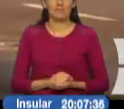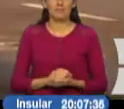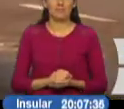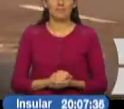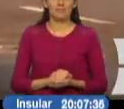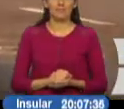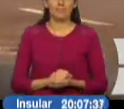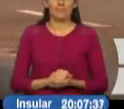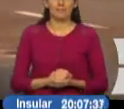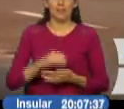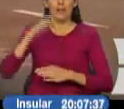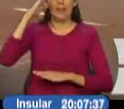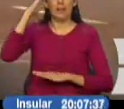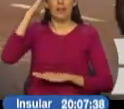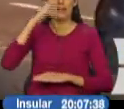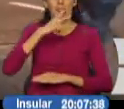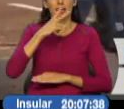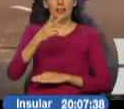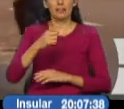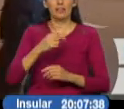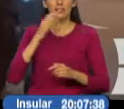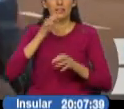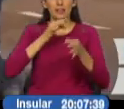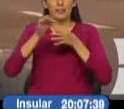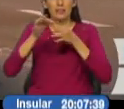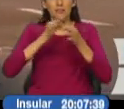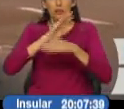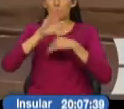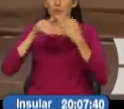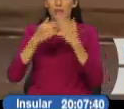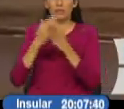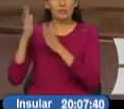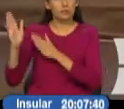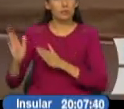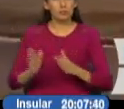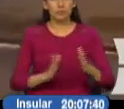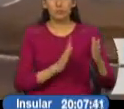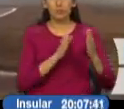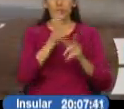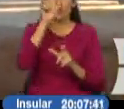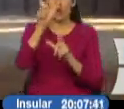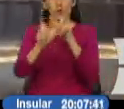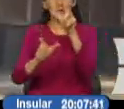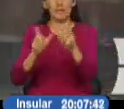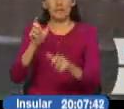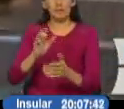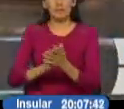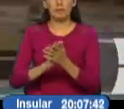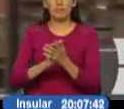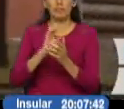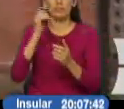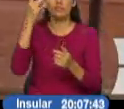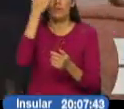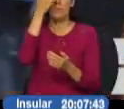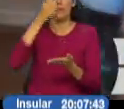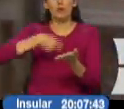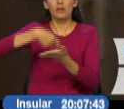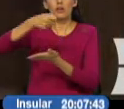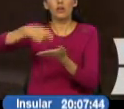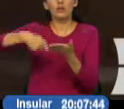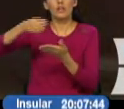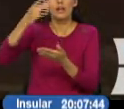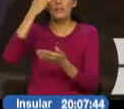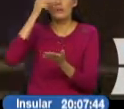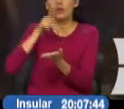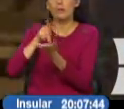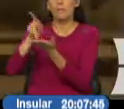El general Mantilla detalló que durante el operativo las personas revelaron que se encontraban en el lugar por cuanto fueron contratadas, especialmente